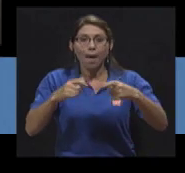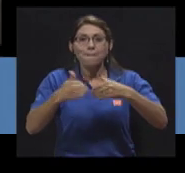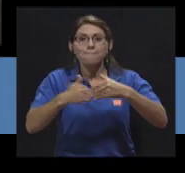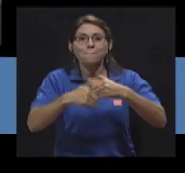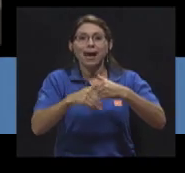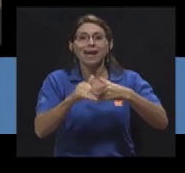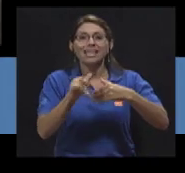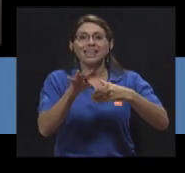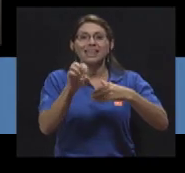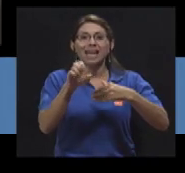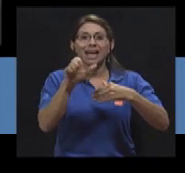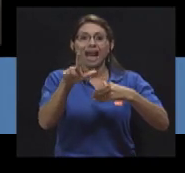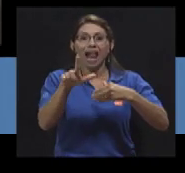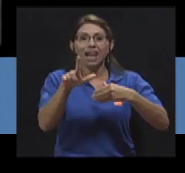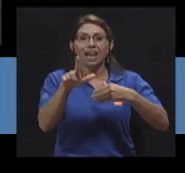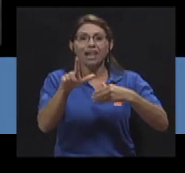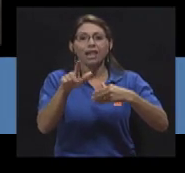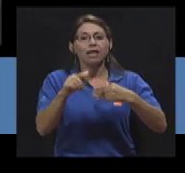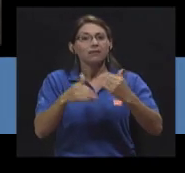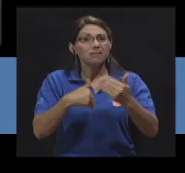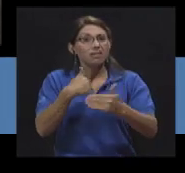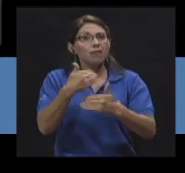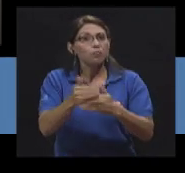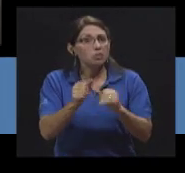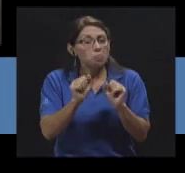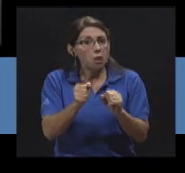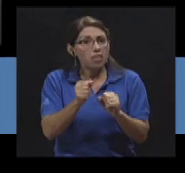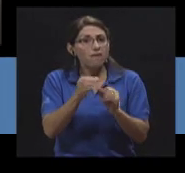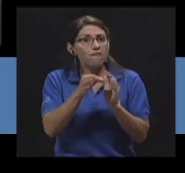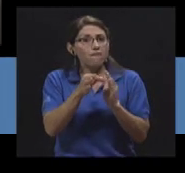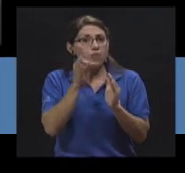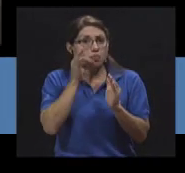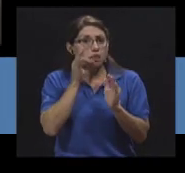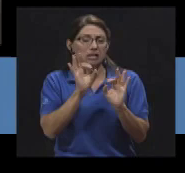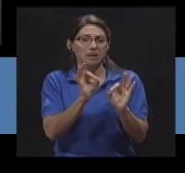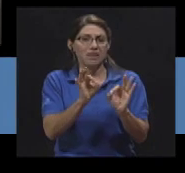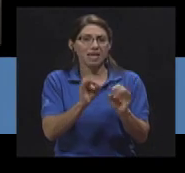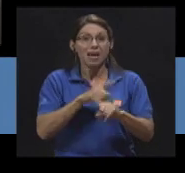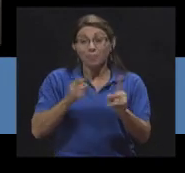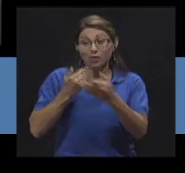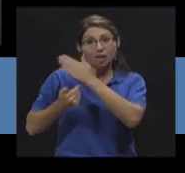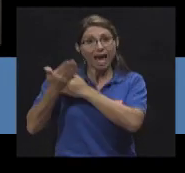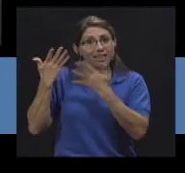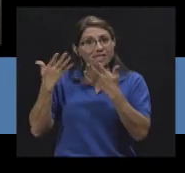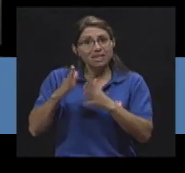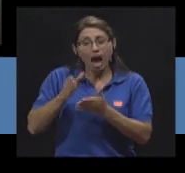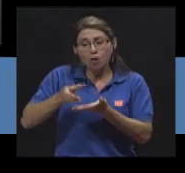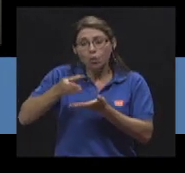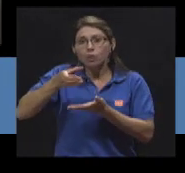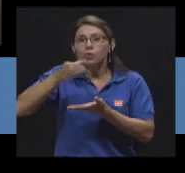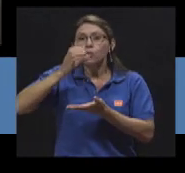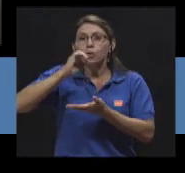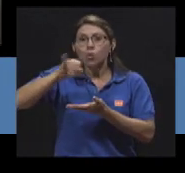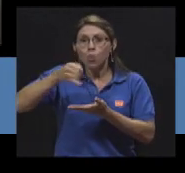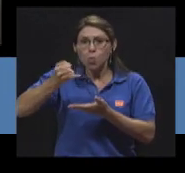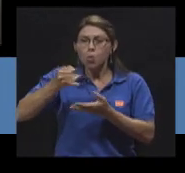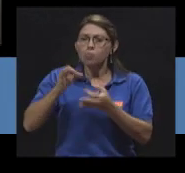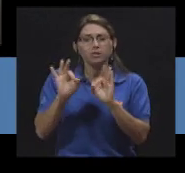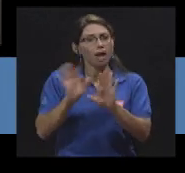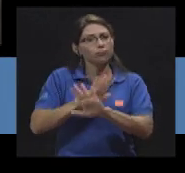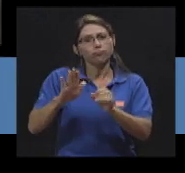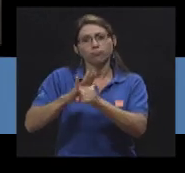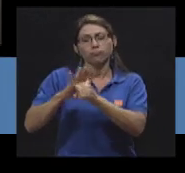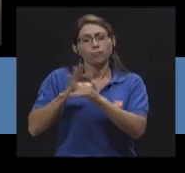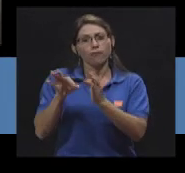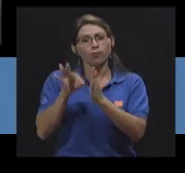Y si quiere sumarle a eso otro pedacito de fruta no está mal, pero si ya consumiera una fruta en jugo anteriormente, entonces me parece que ya está